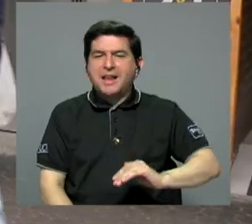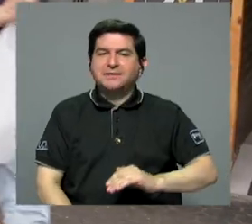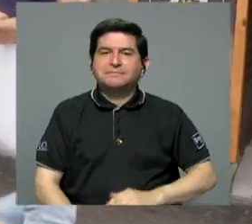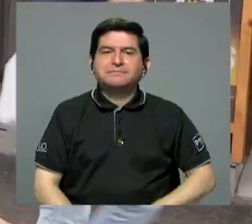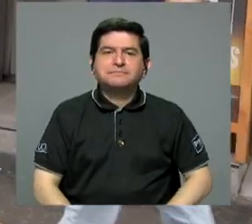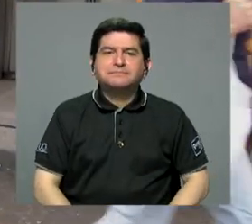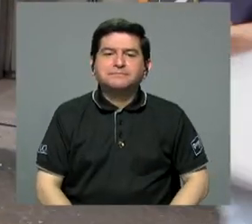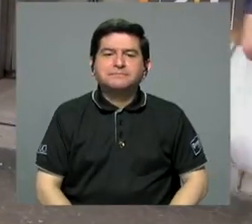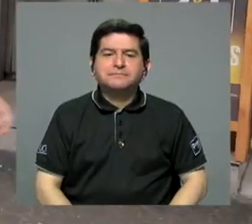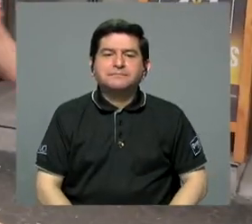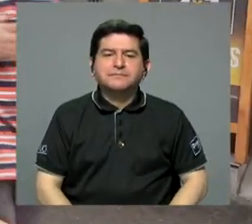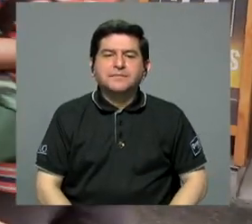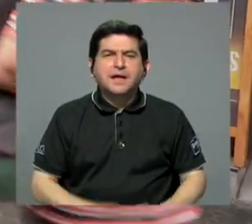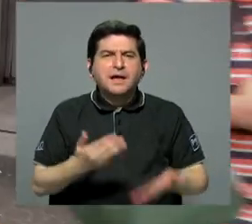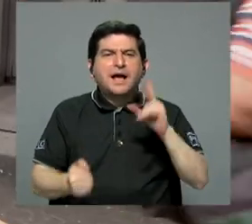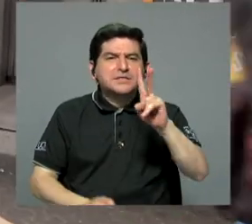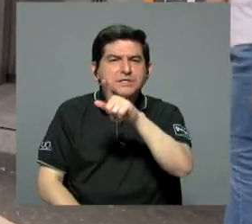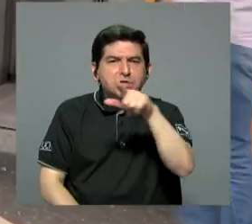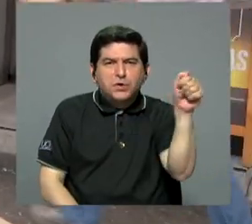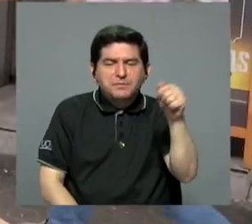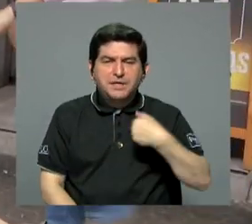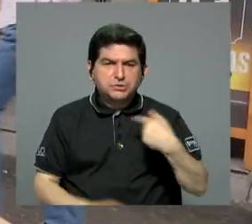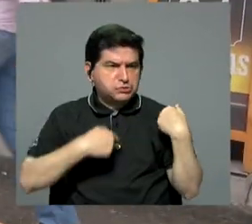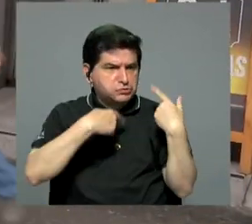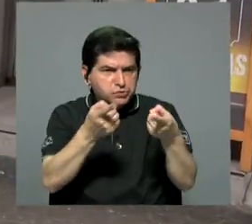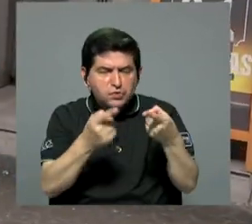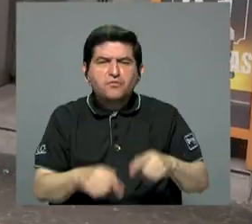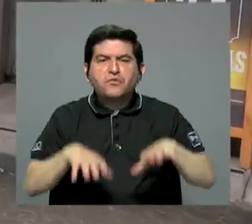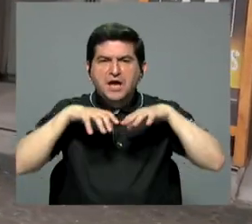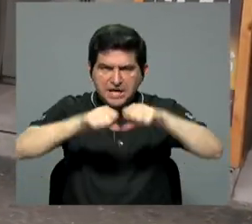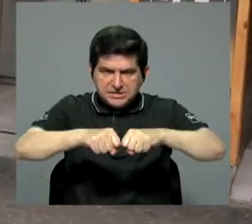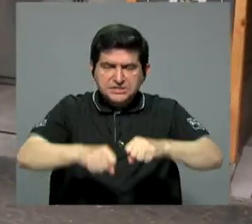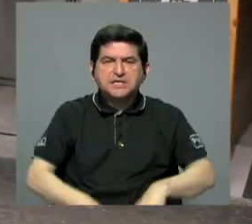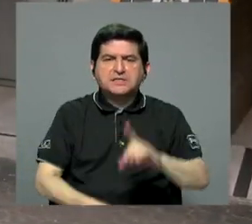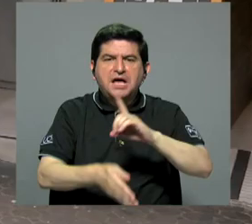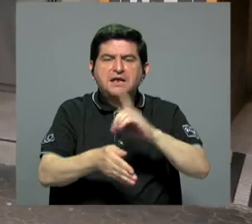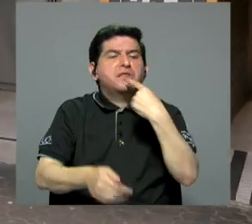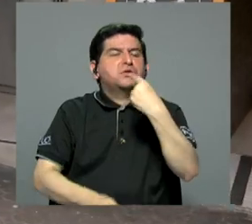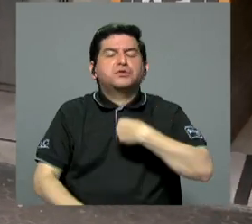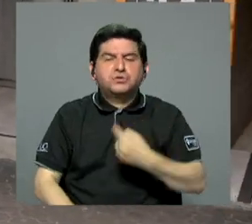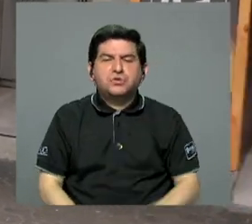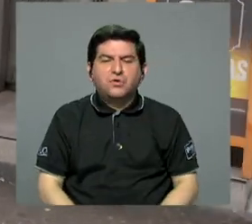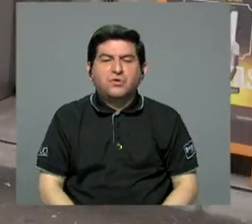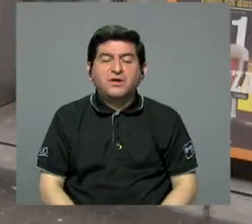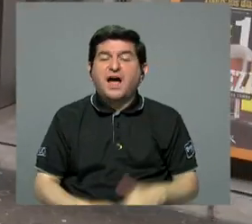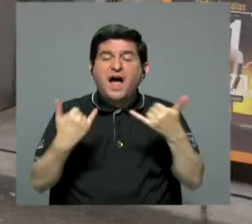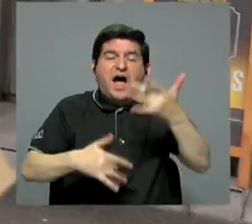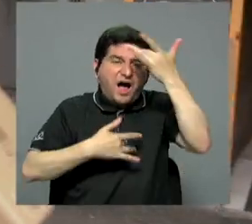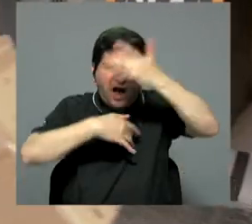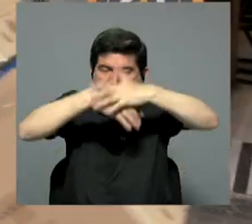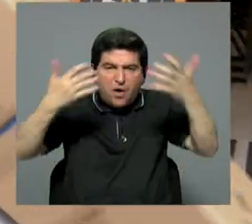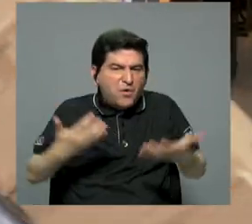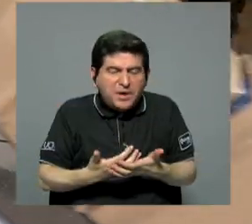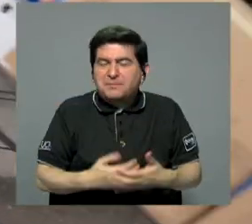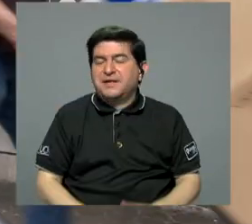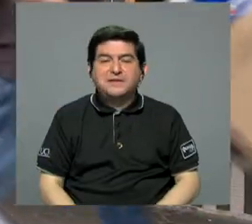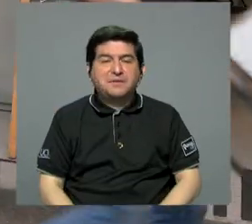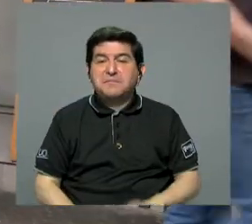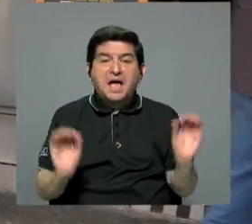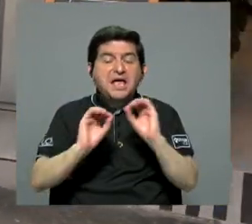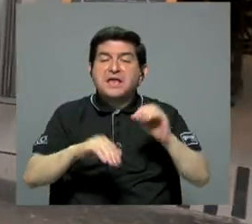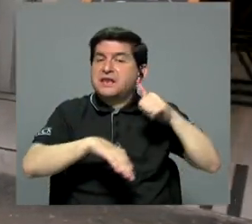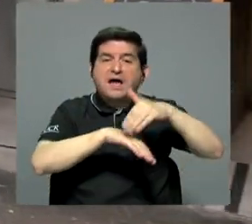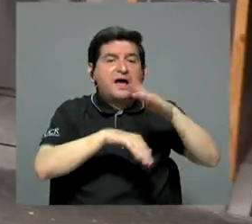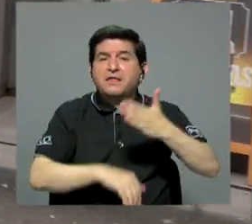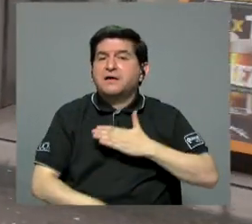que hace práctica dos meses también fui a una cita y la doctora lo que me dijo fue, estamos en pandemia y no me mandó absolutamente